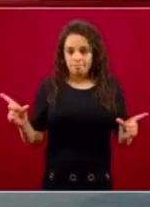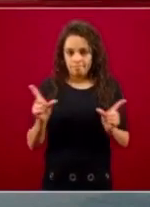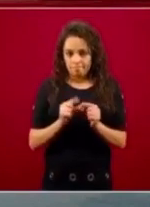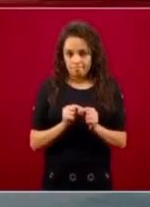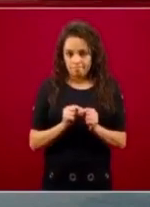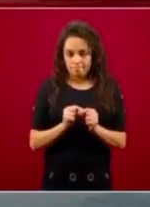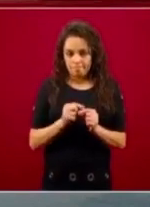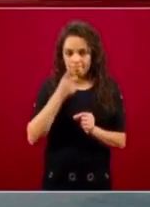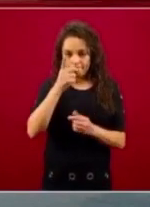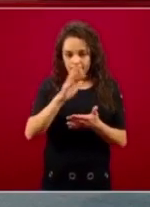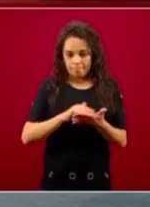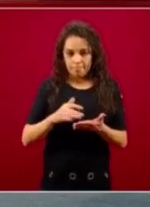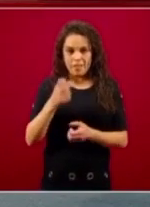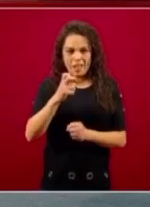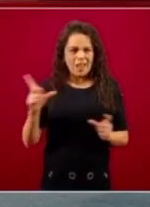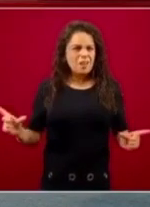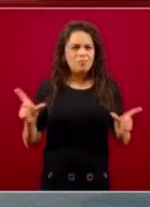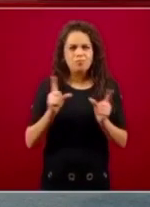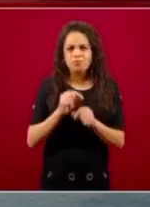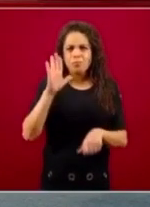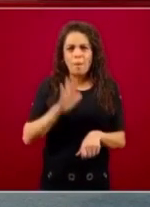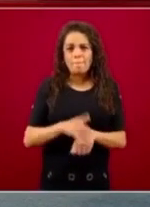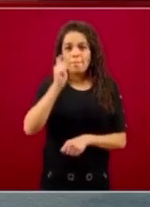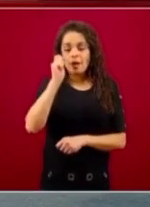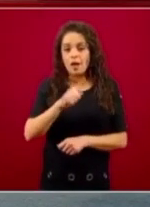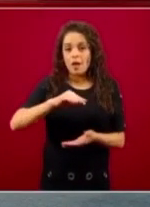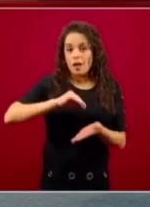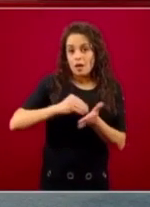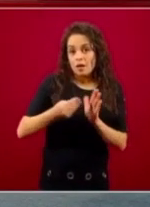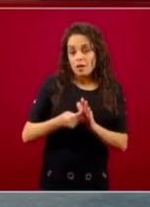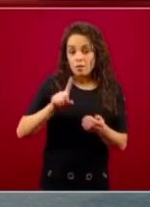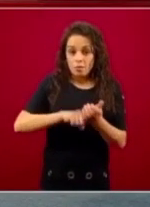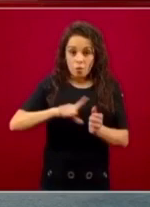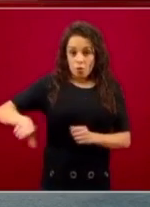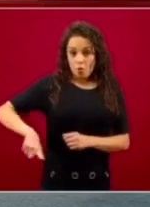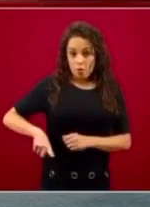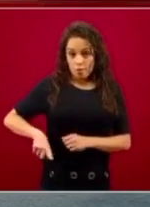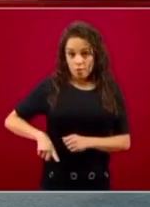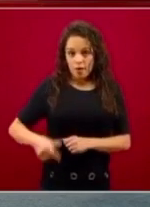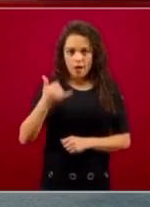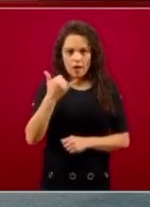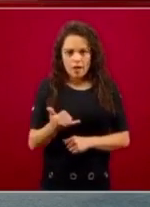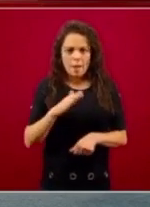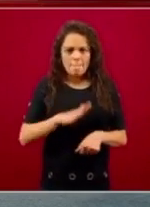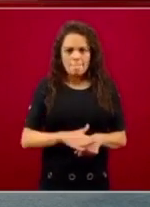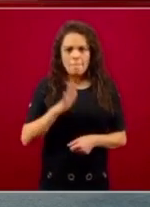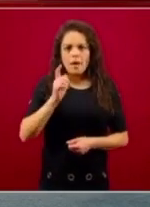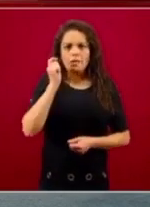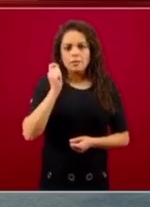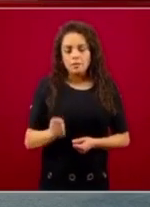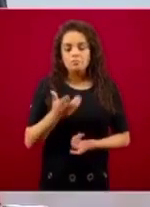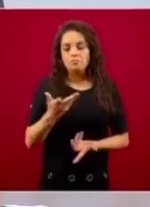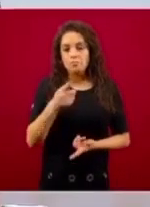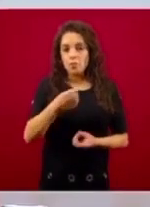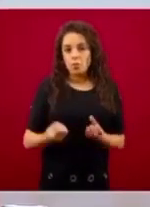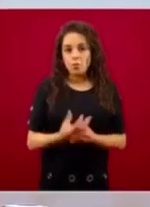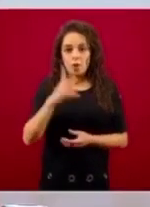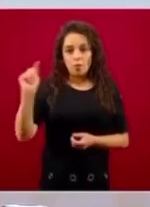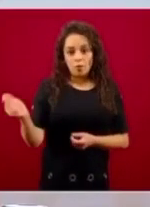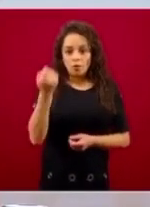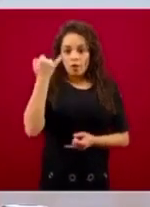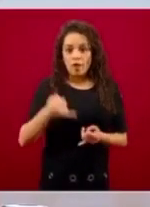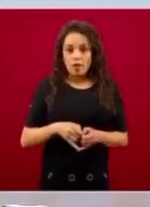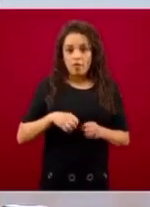esto podríamos resumir parte de la estrategia de gobierno y particularmente el de la implementación de las tecnologías de la